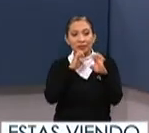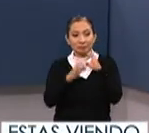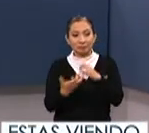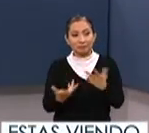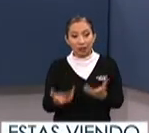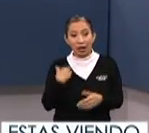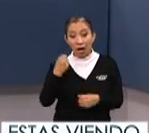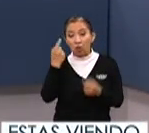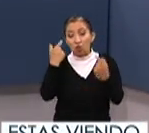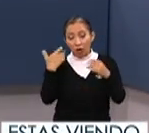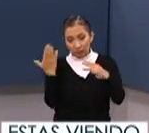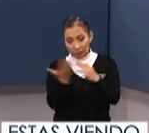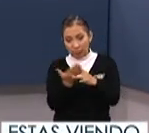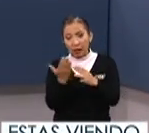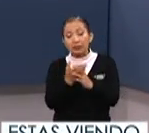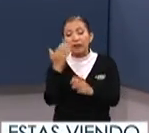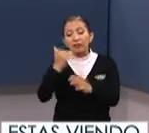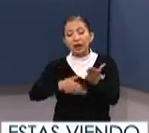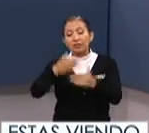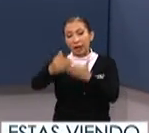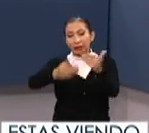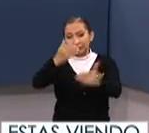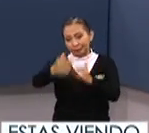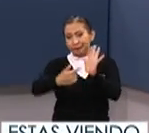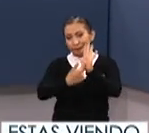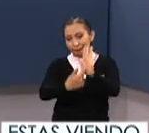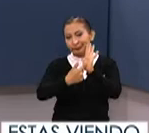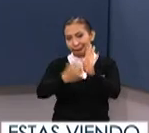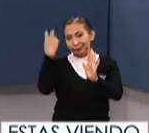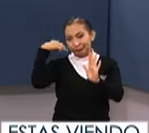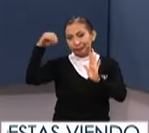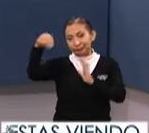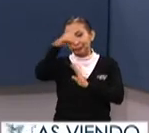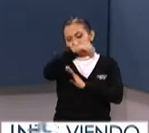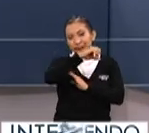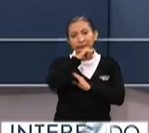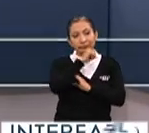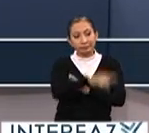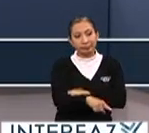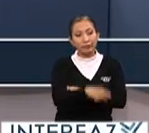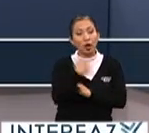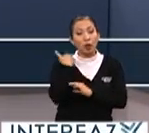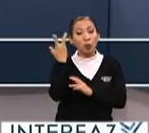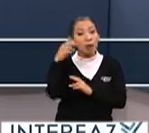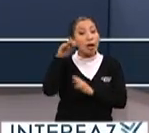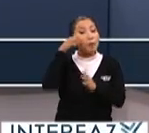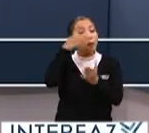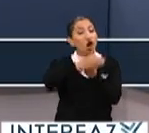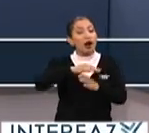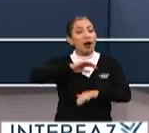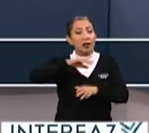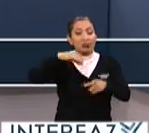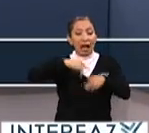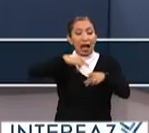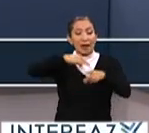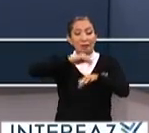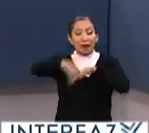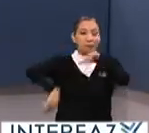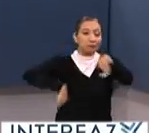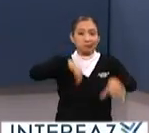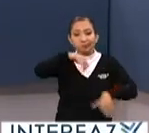hiciste todavía nos quedan algunos trabajos todavía todavía quedan algunas partes de este recorrido y también un recorrido por la alberca donde